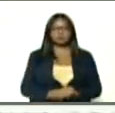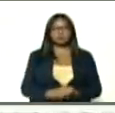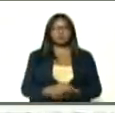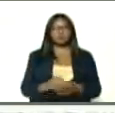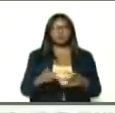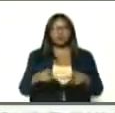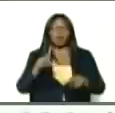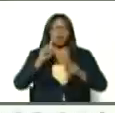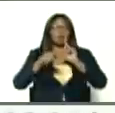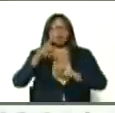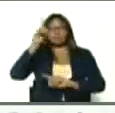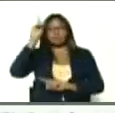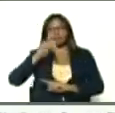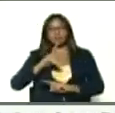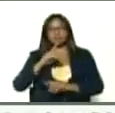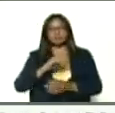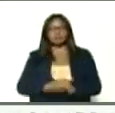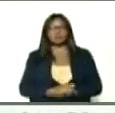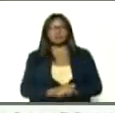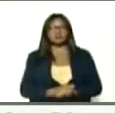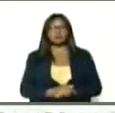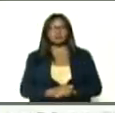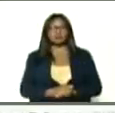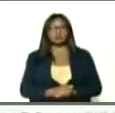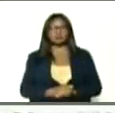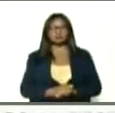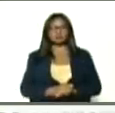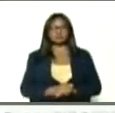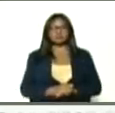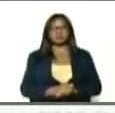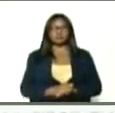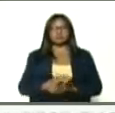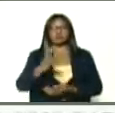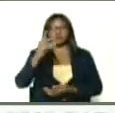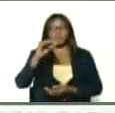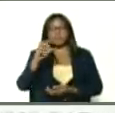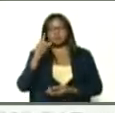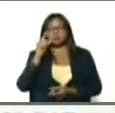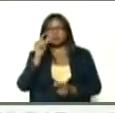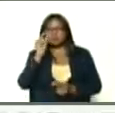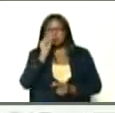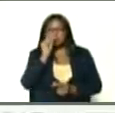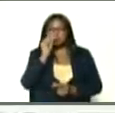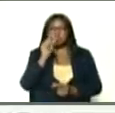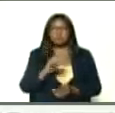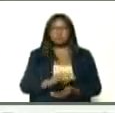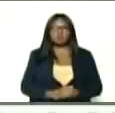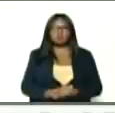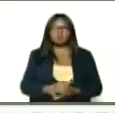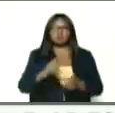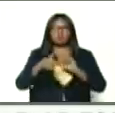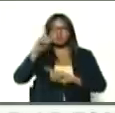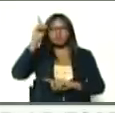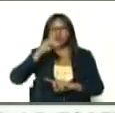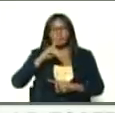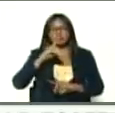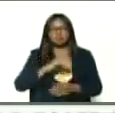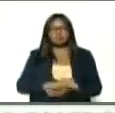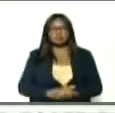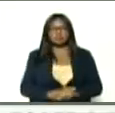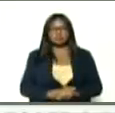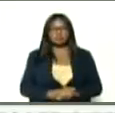con alguna discapacidad, déjame ver, mire este numerito, porque aquí está bien pequeñito, sectores con alguna discapacidad,